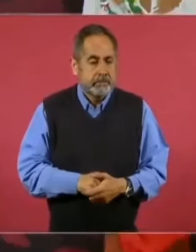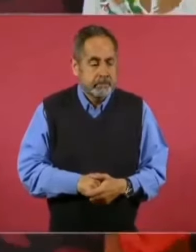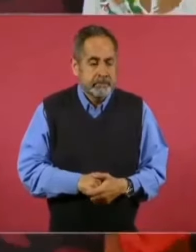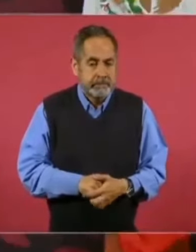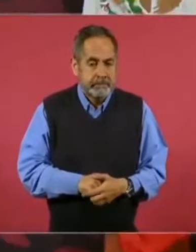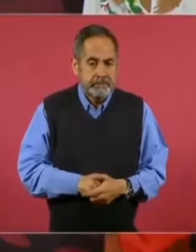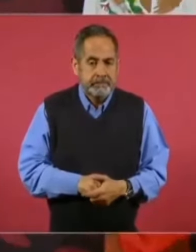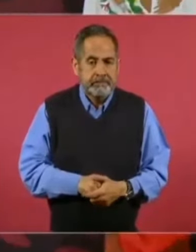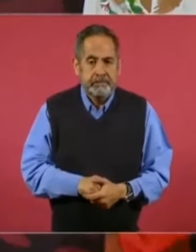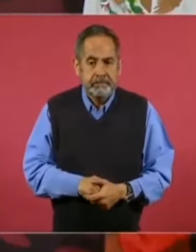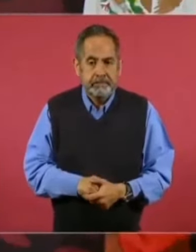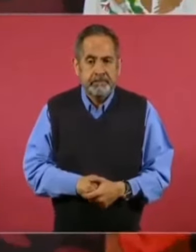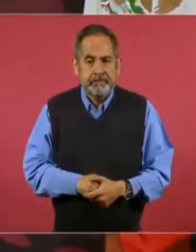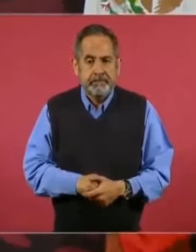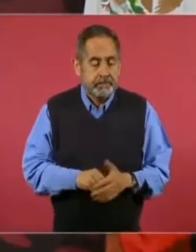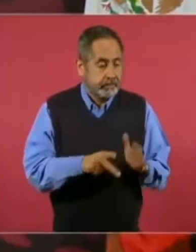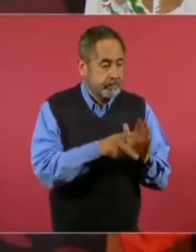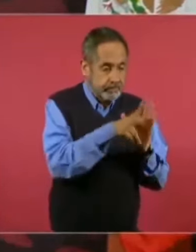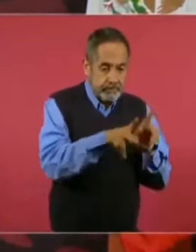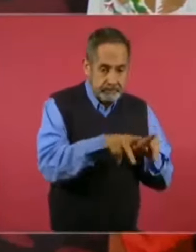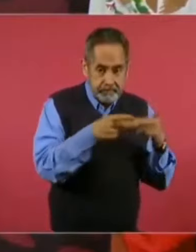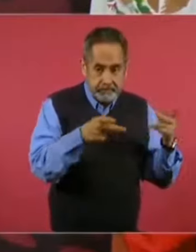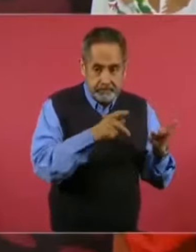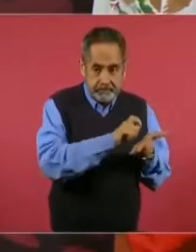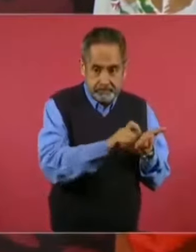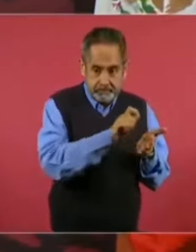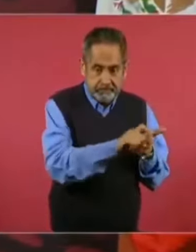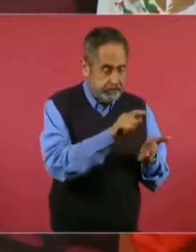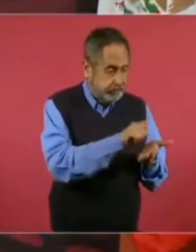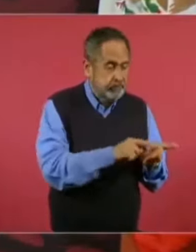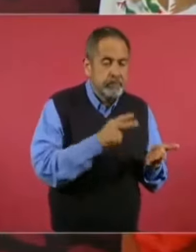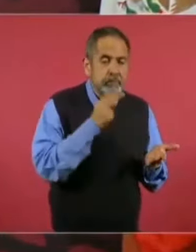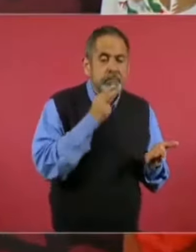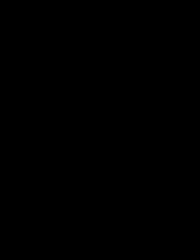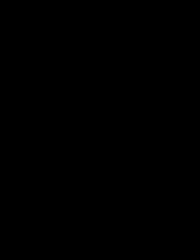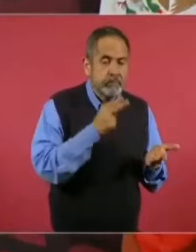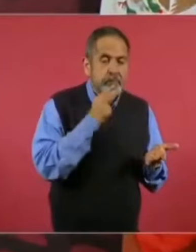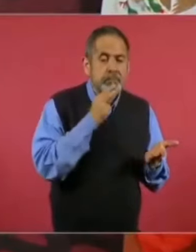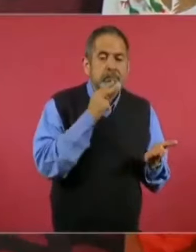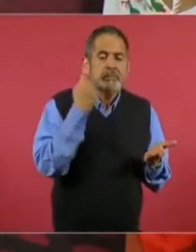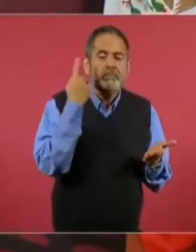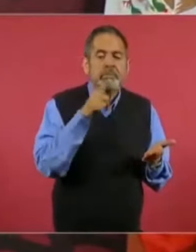para